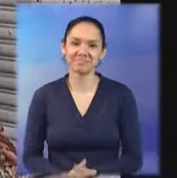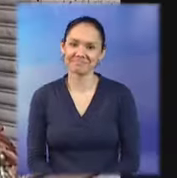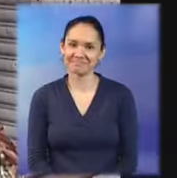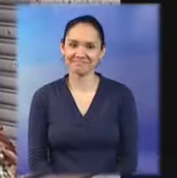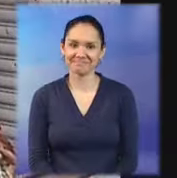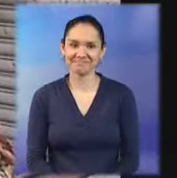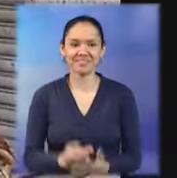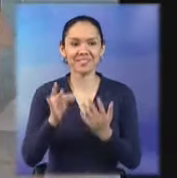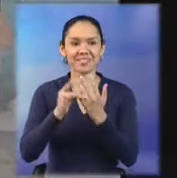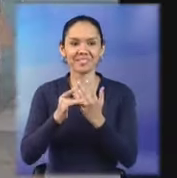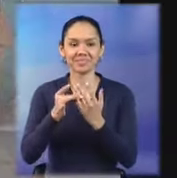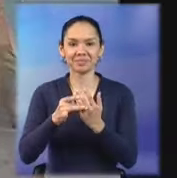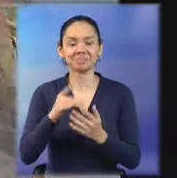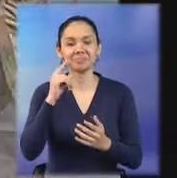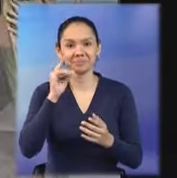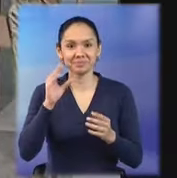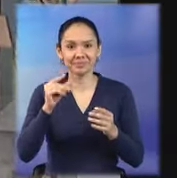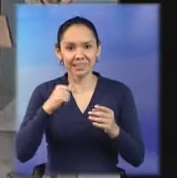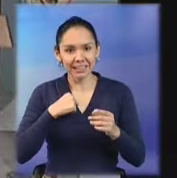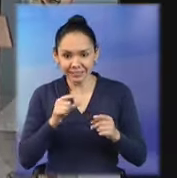Bueno, me pide ahí, está tu churro.